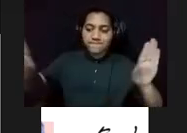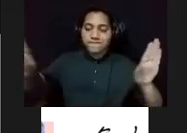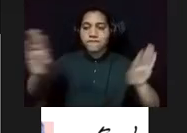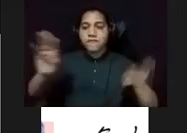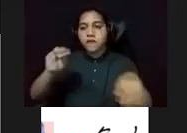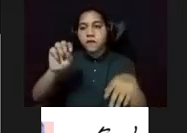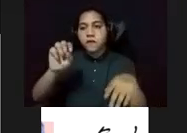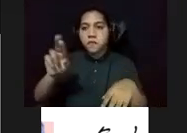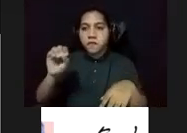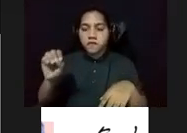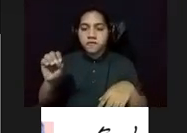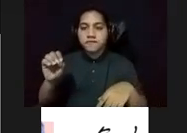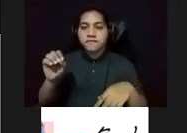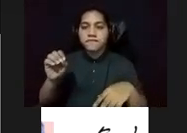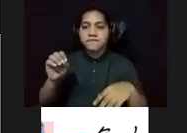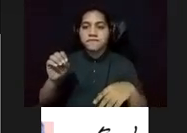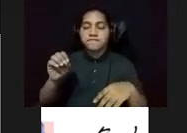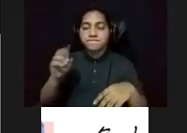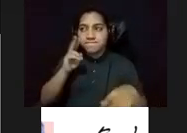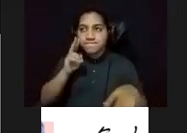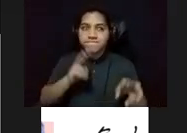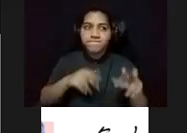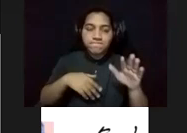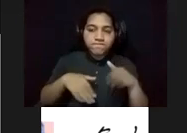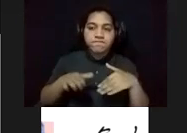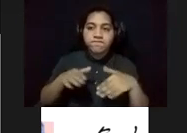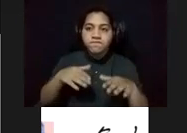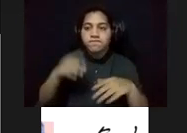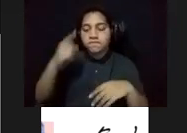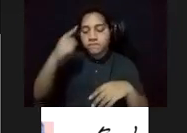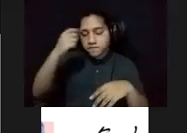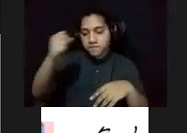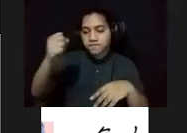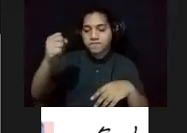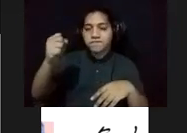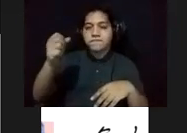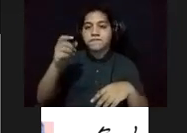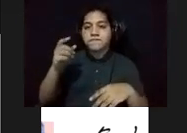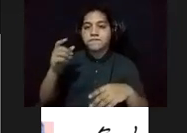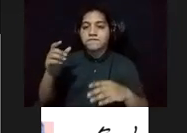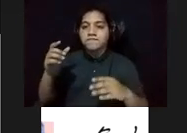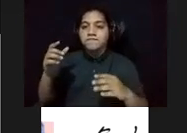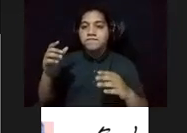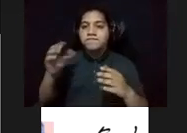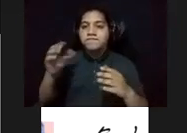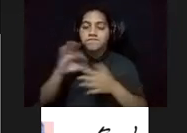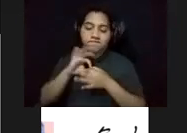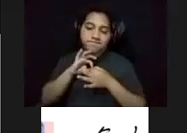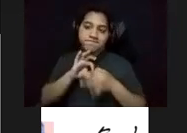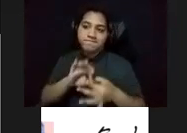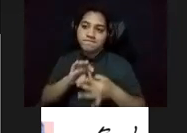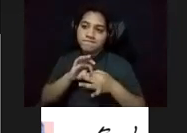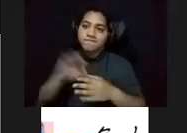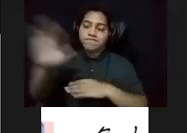centinelas y lentes de muchas memorias. Ambos abrazados por el vaivén del océano